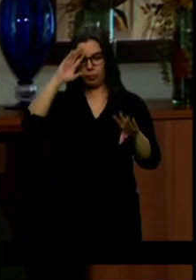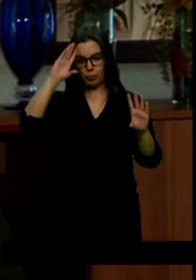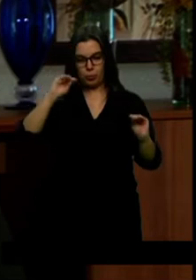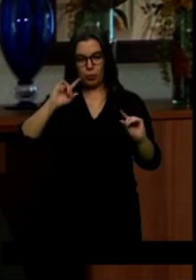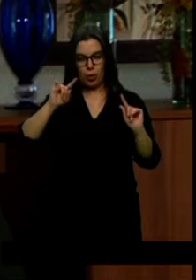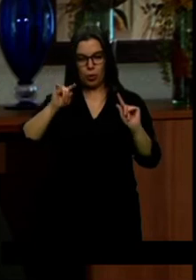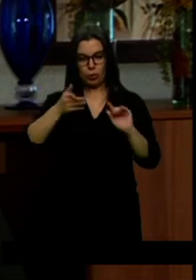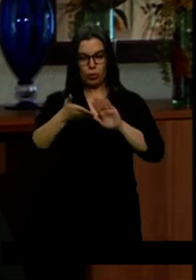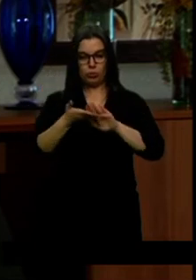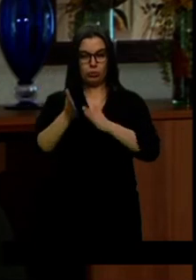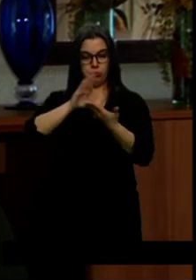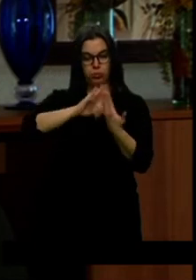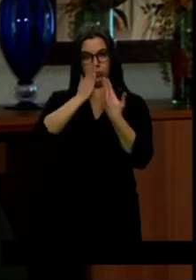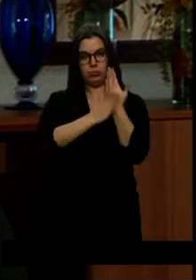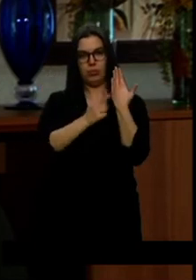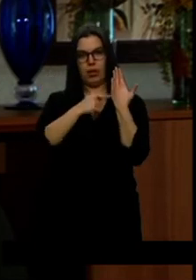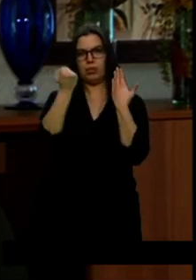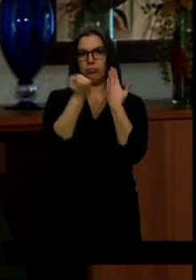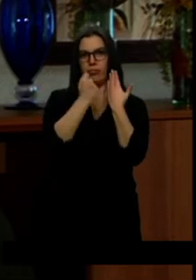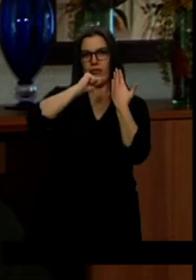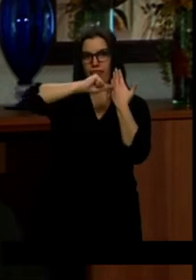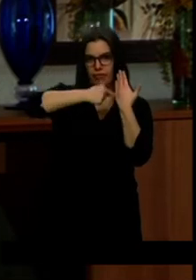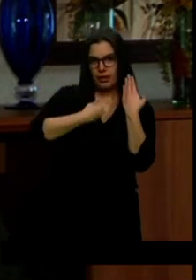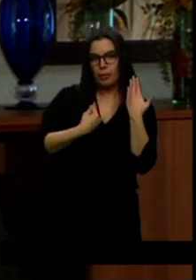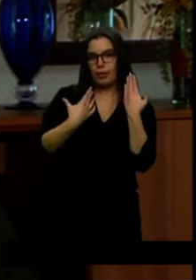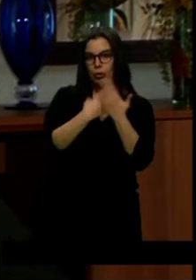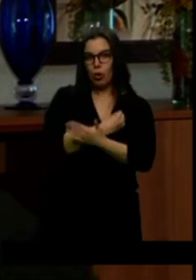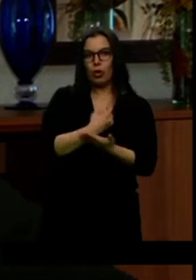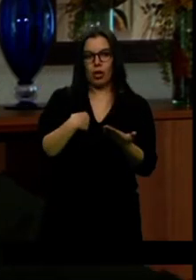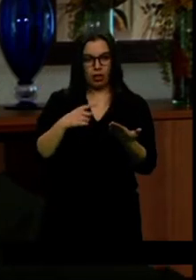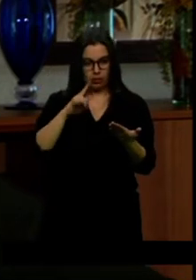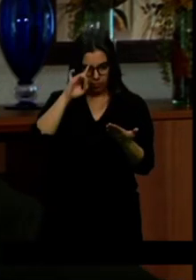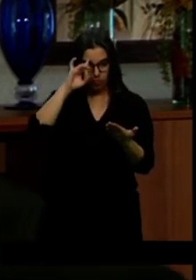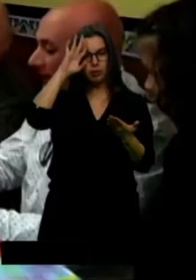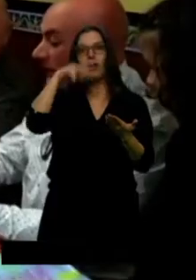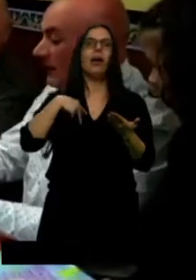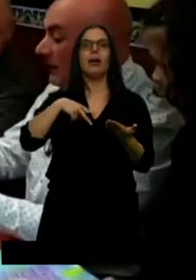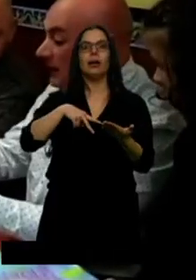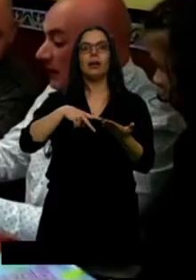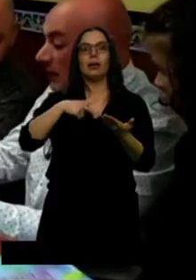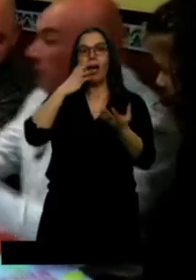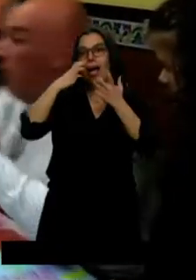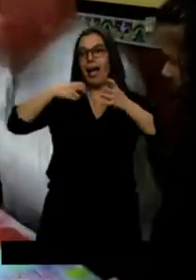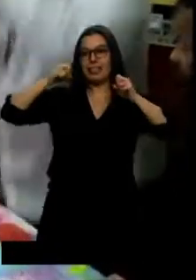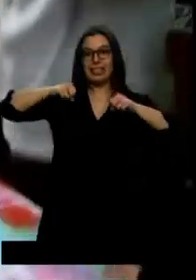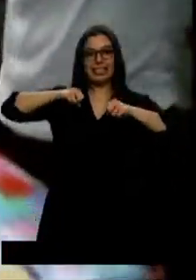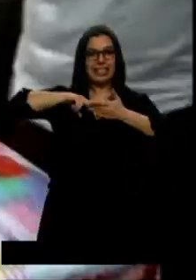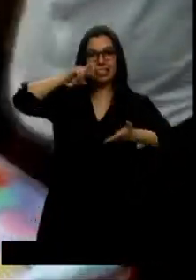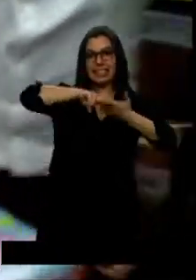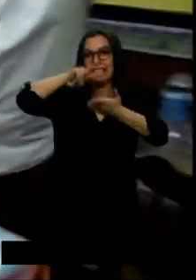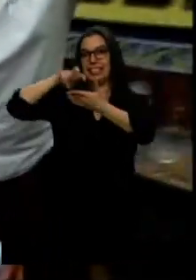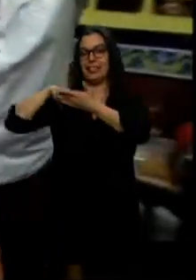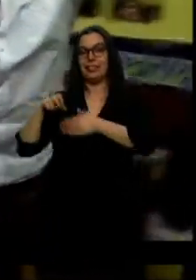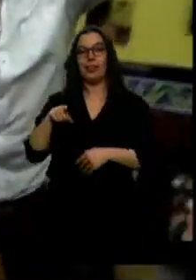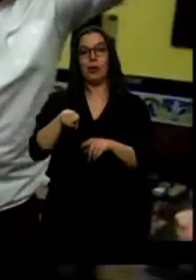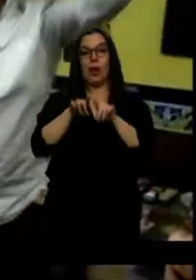al talón, claro, lleva la firma de ellos, lleva el sello de la casa, entonces es cuando ya ahí me levanto chillando. Un roscón mágico con 10.000 euros que